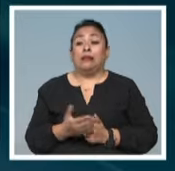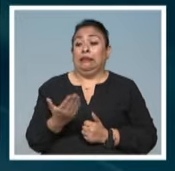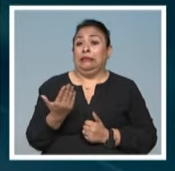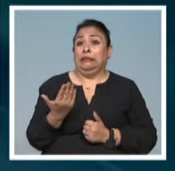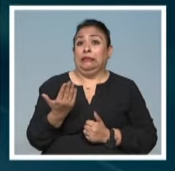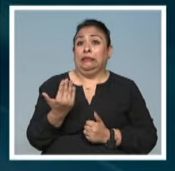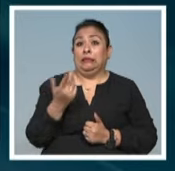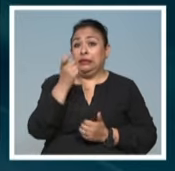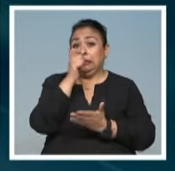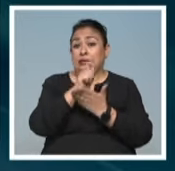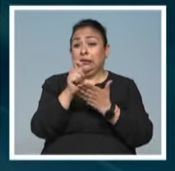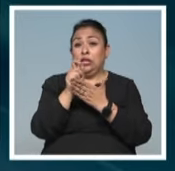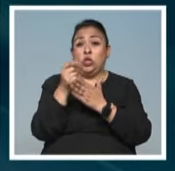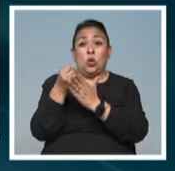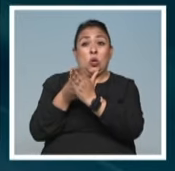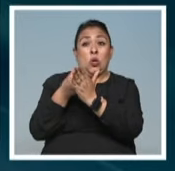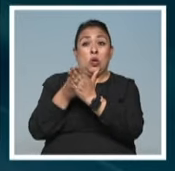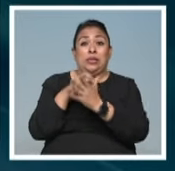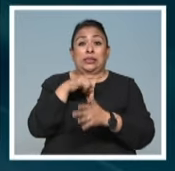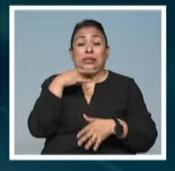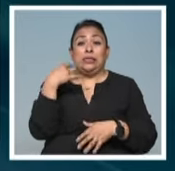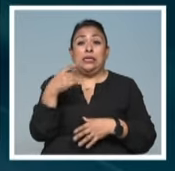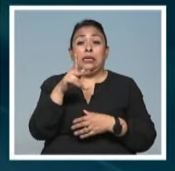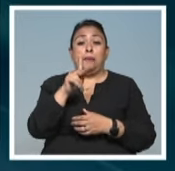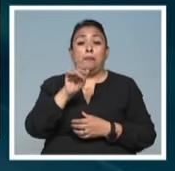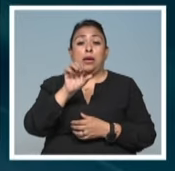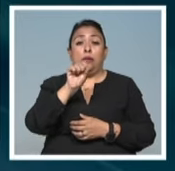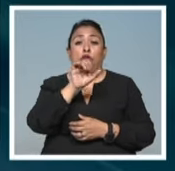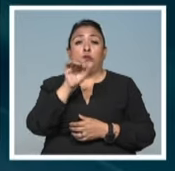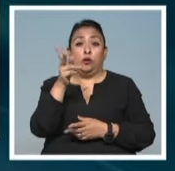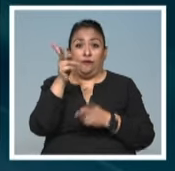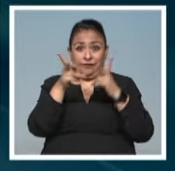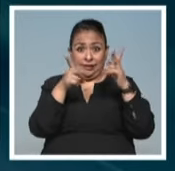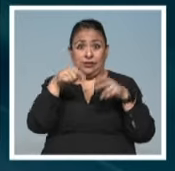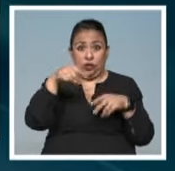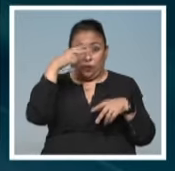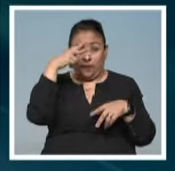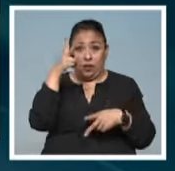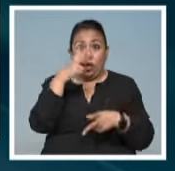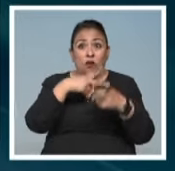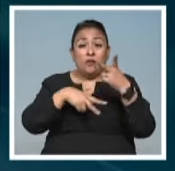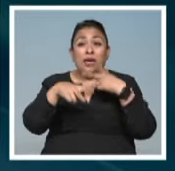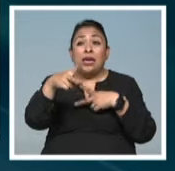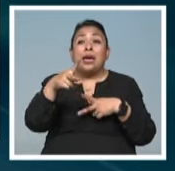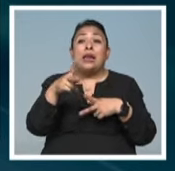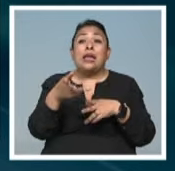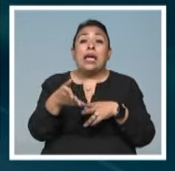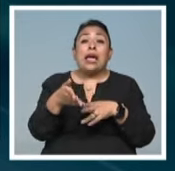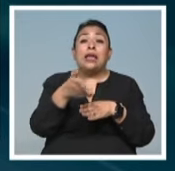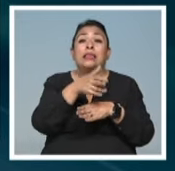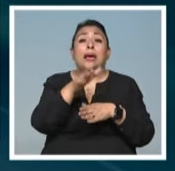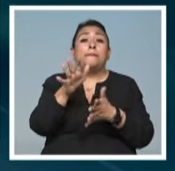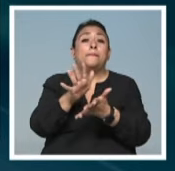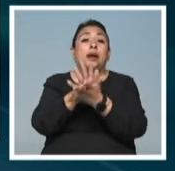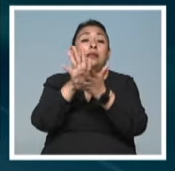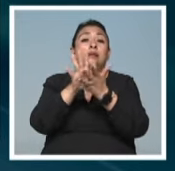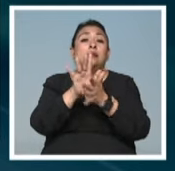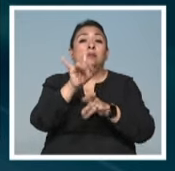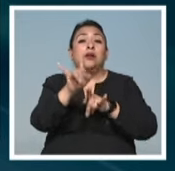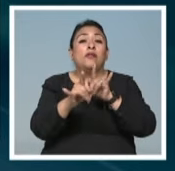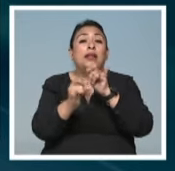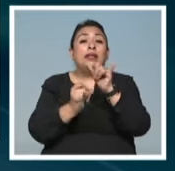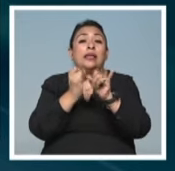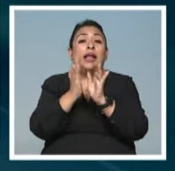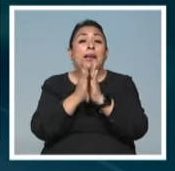Recientemente, el escritor y activista chileno Pablo Simonetti visitó nuestro país. En la antesala de su participación en la Feria